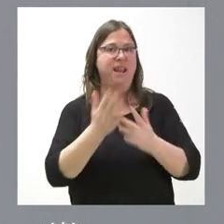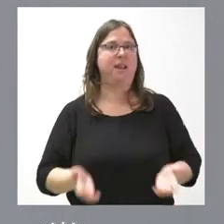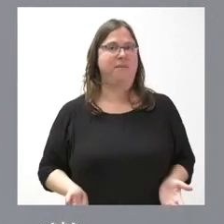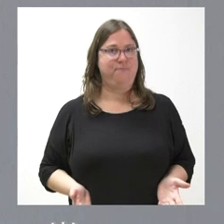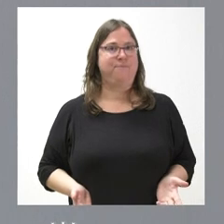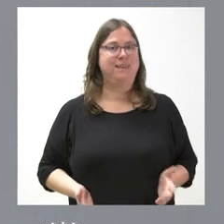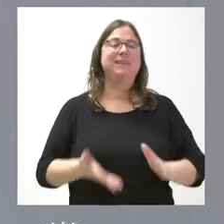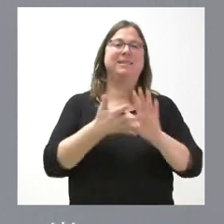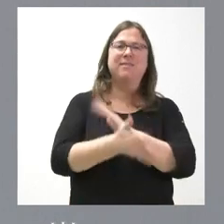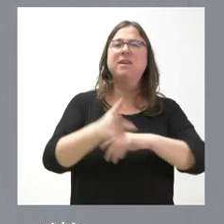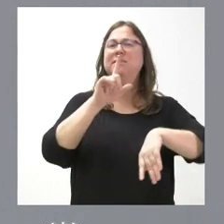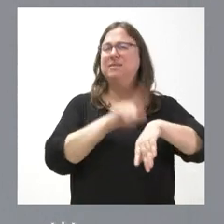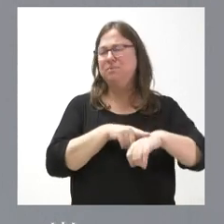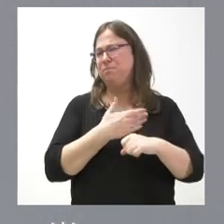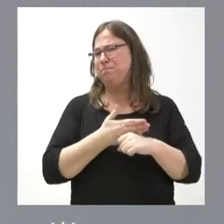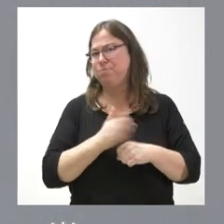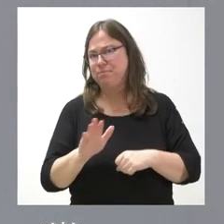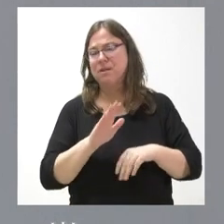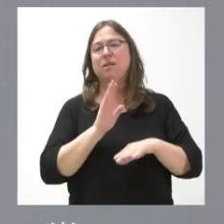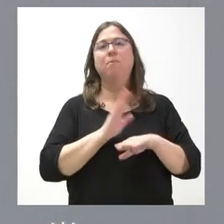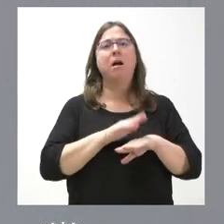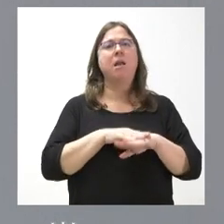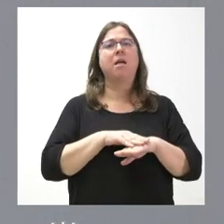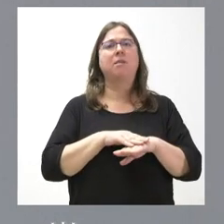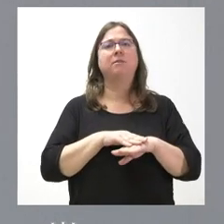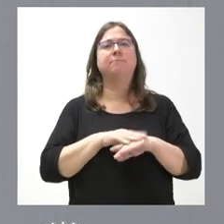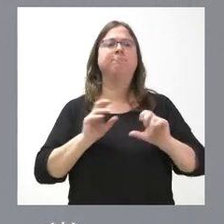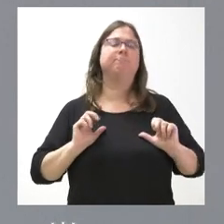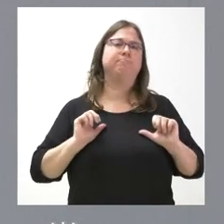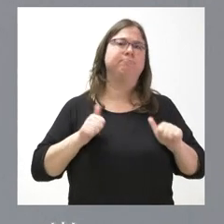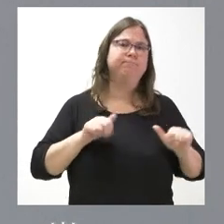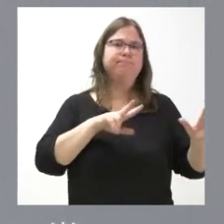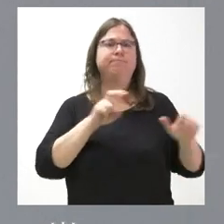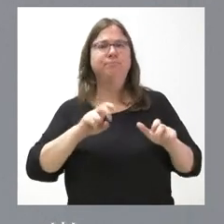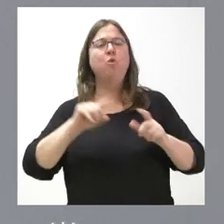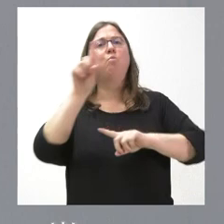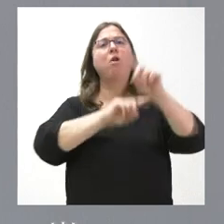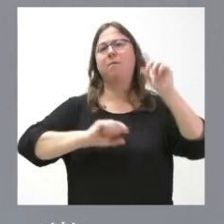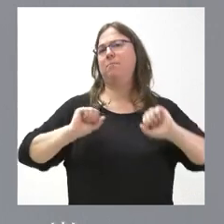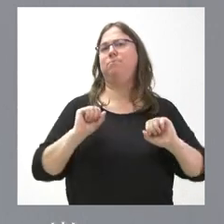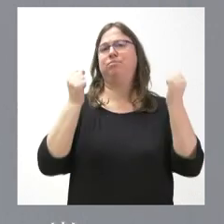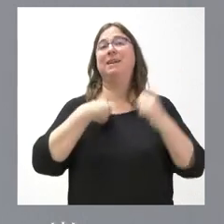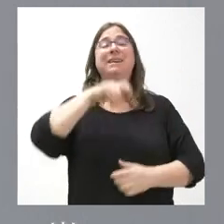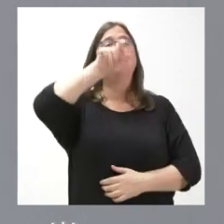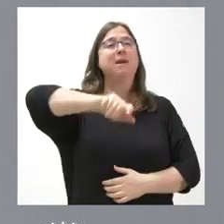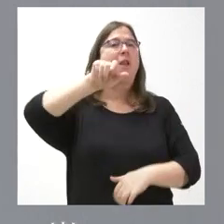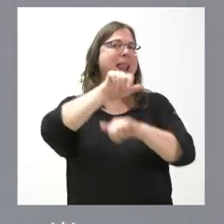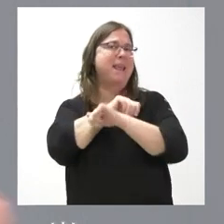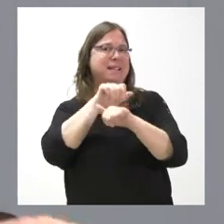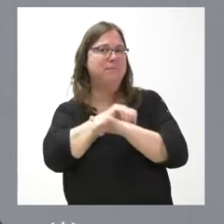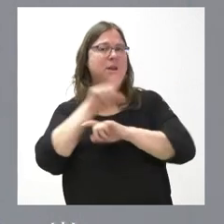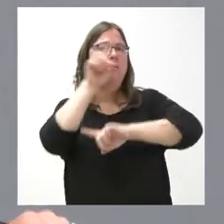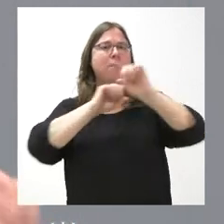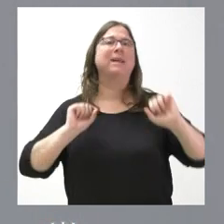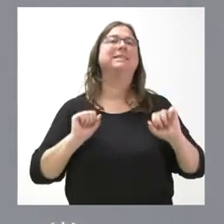ya hay un tiempo suficiente para ir tomando estas iniciativas e ir resolviendo esos problemas. La gente espera que esos problemas se resuelvan.